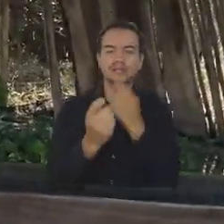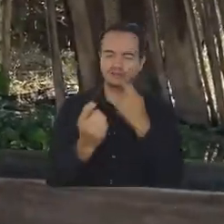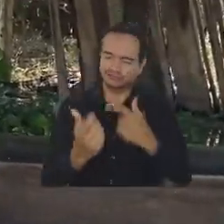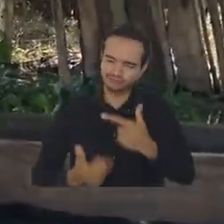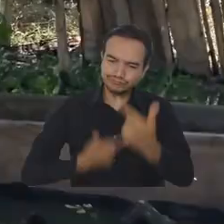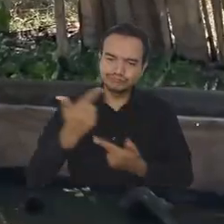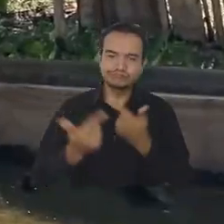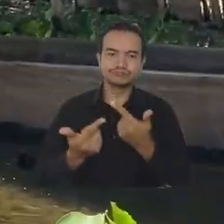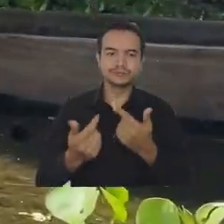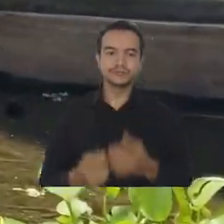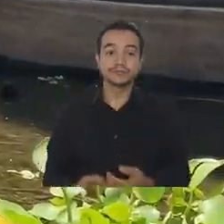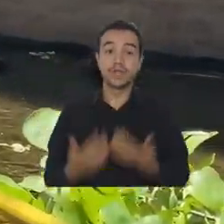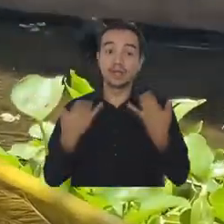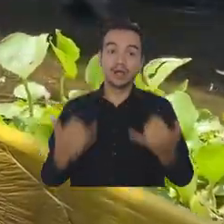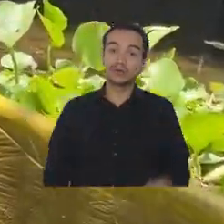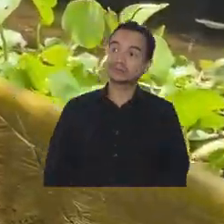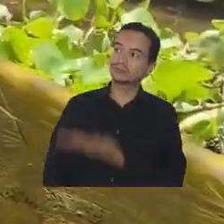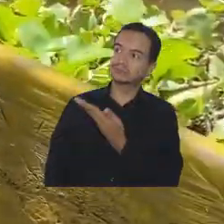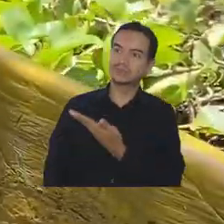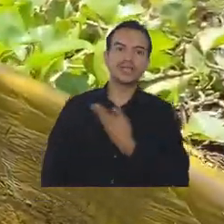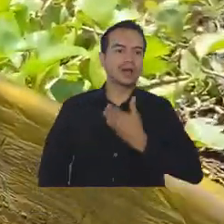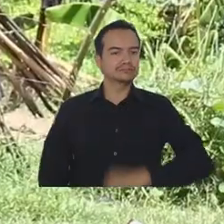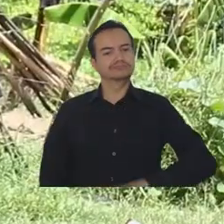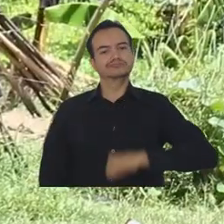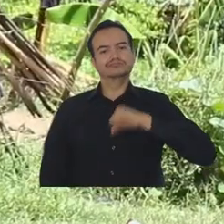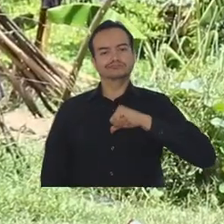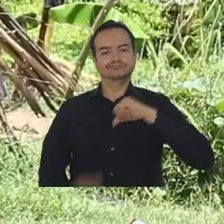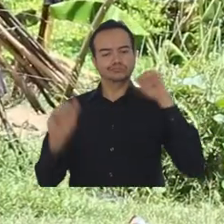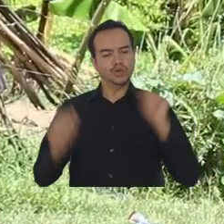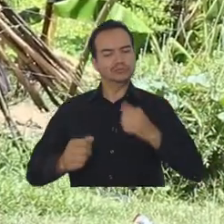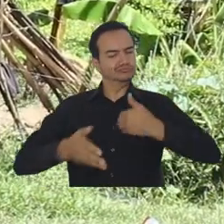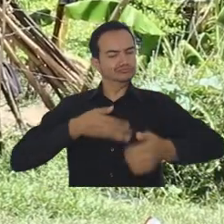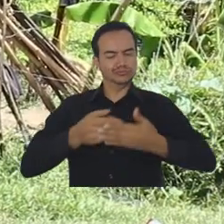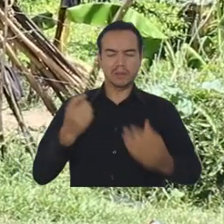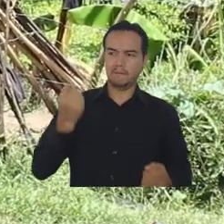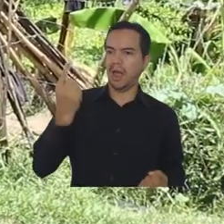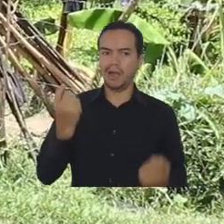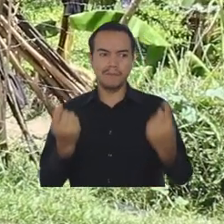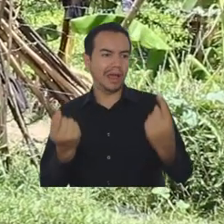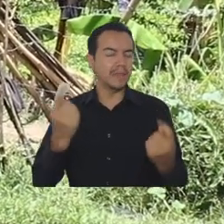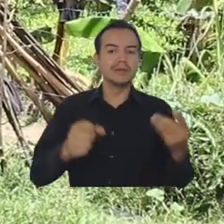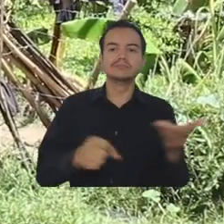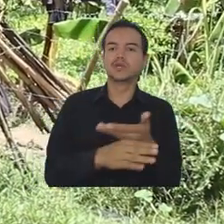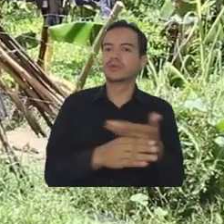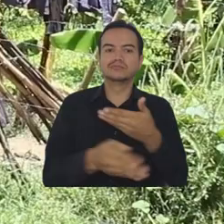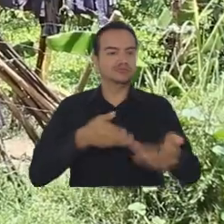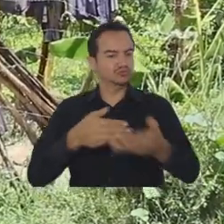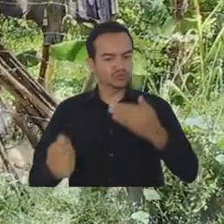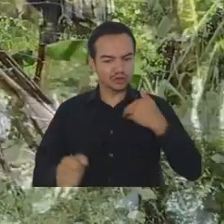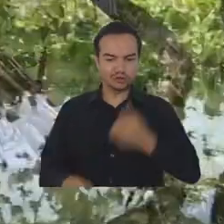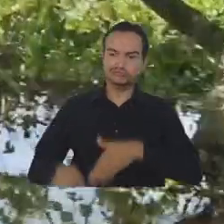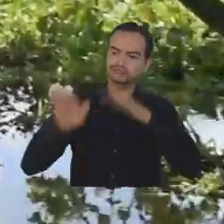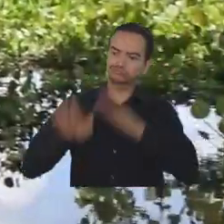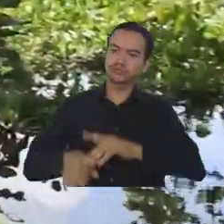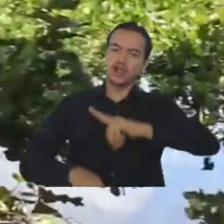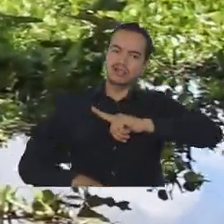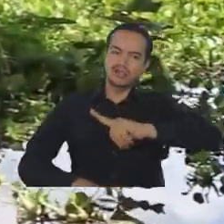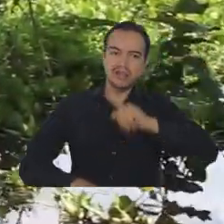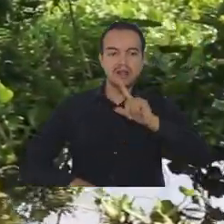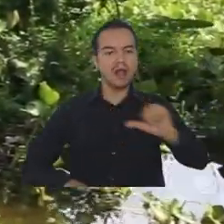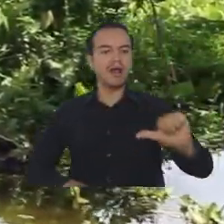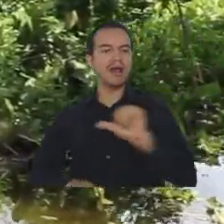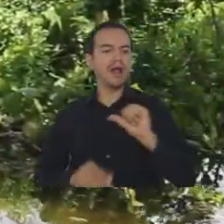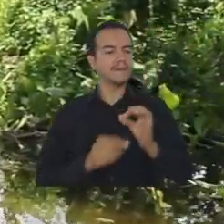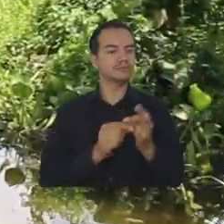adelante. Hoy Minelvis puede decir a boca llena que pese a las dificultades, también ha representado la voz de su pueblo y sus mujeres luchadoras